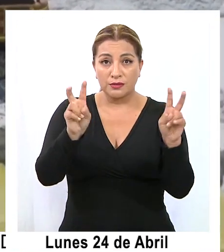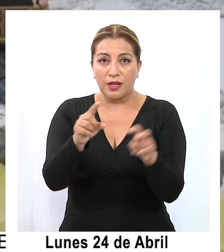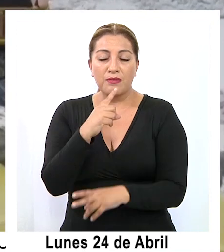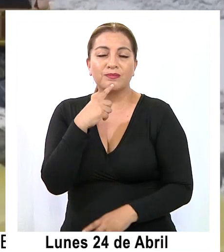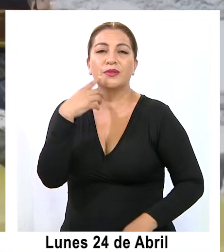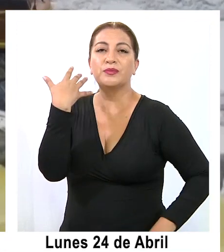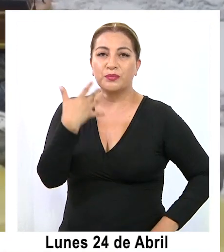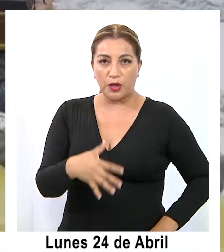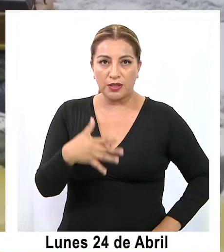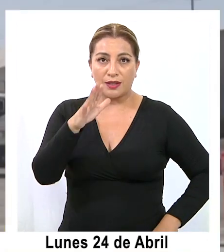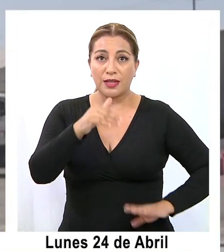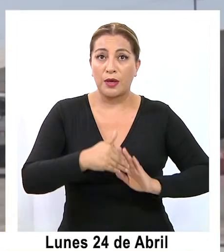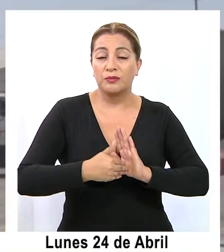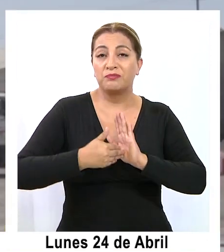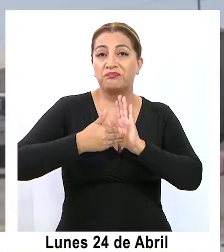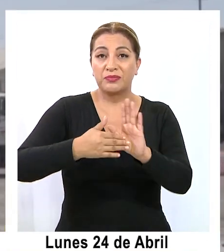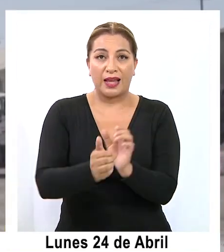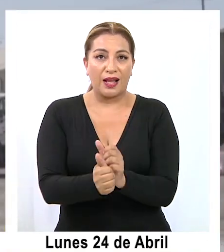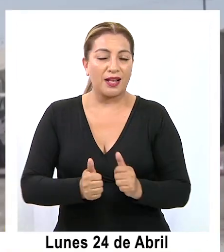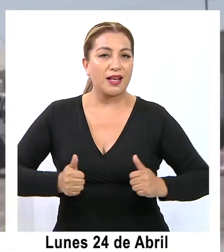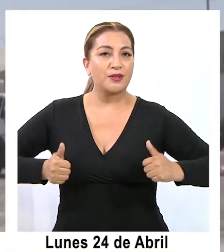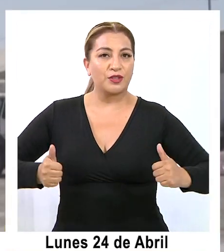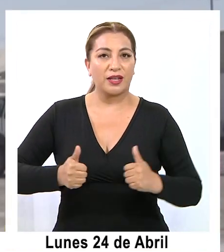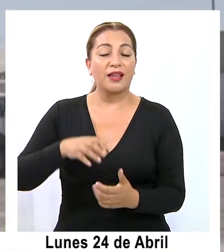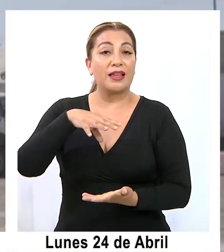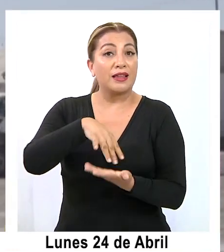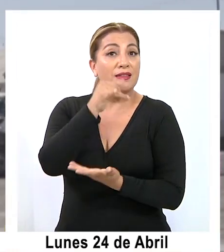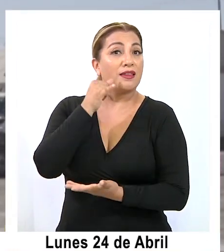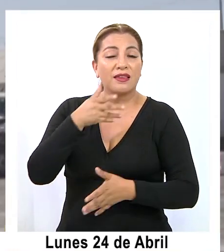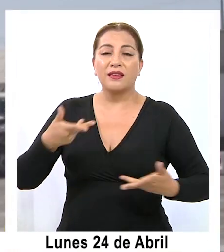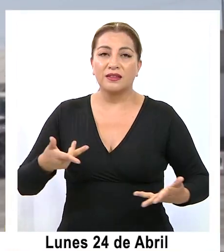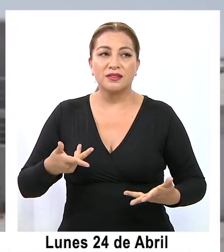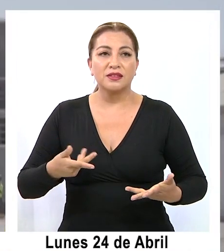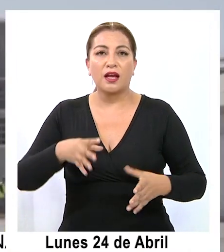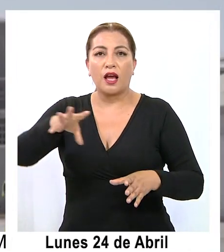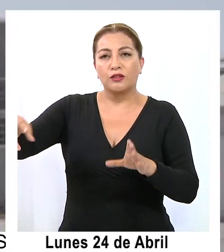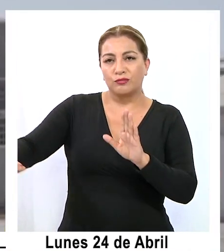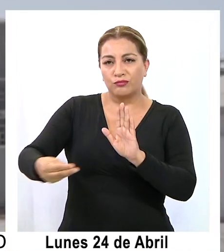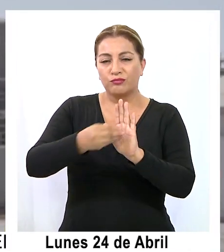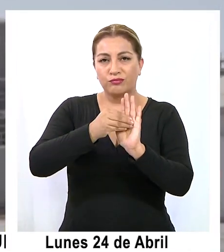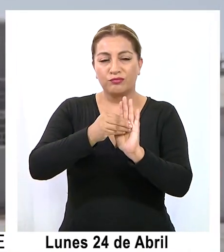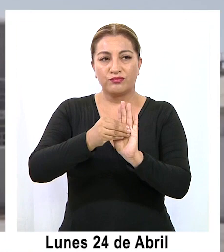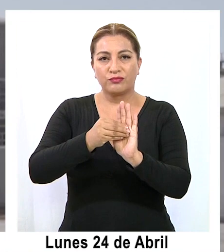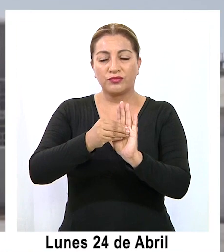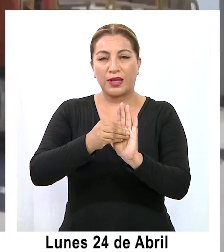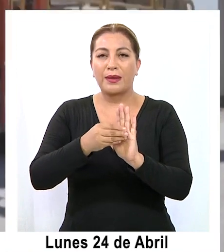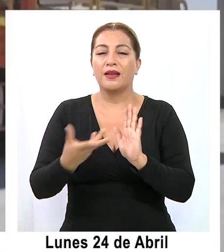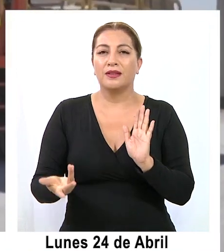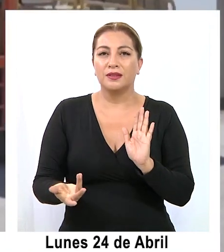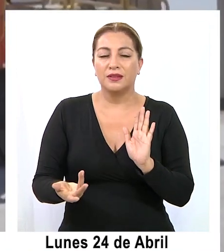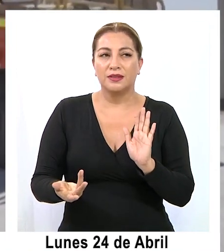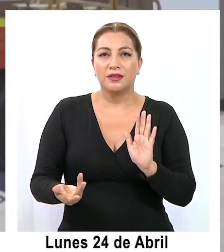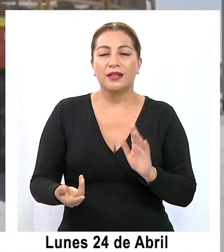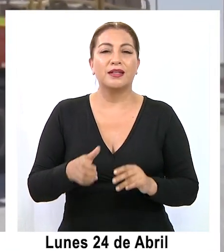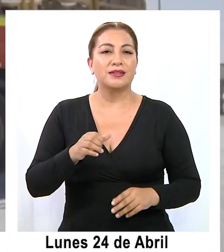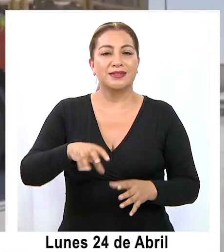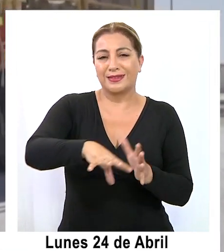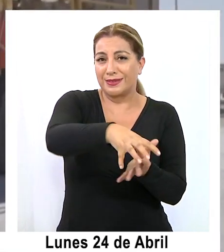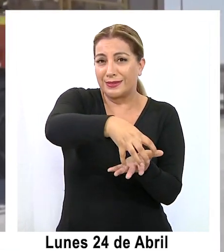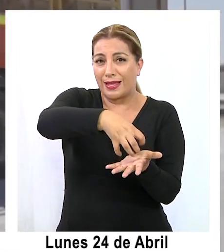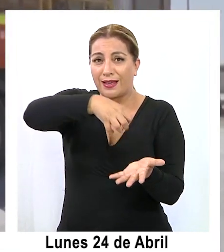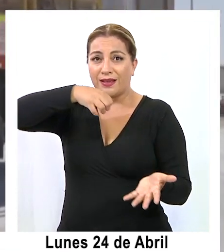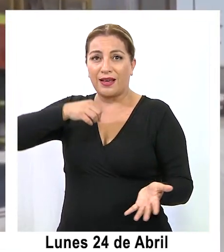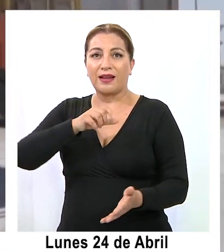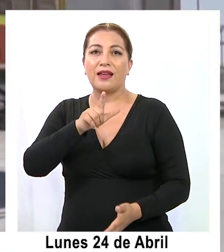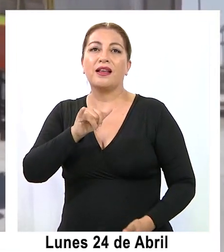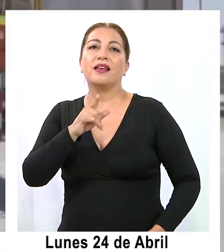importante que destacaron las autoridades locales es la incorporación de valor agregado a la extracción del